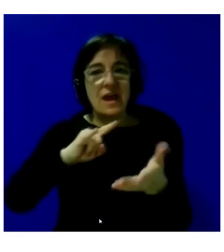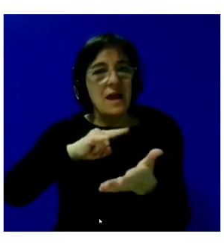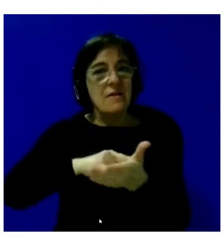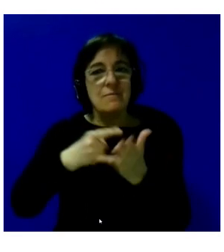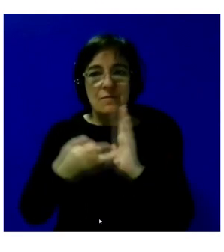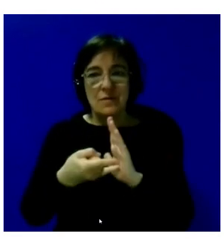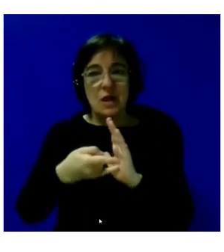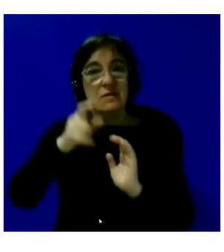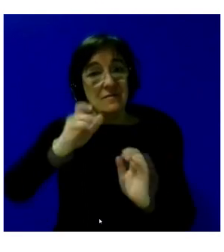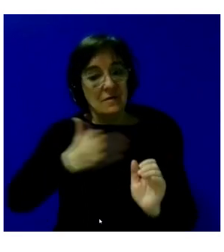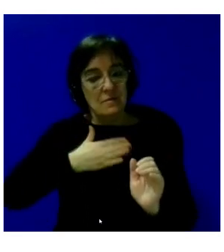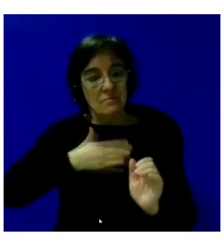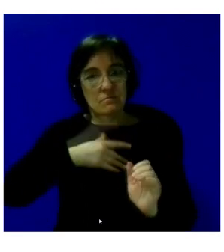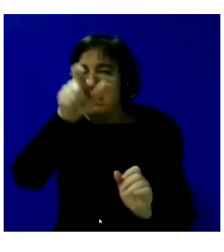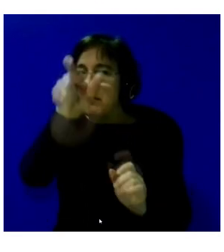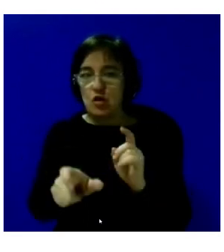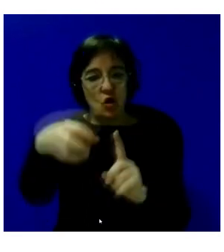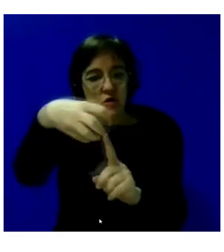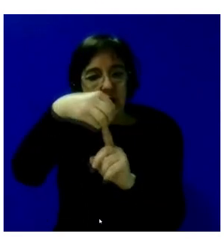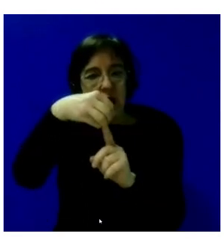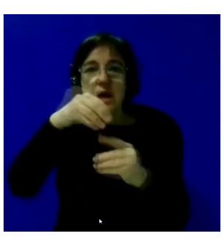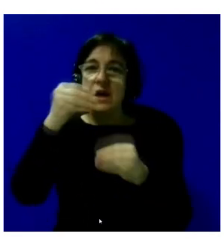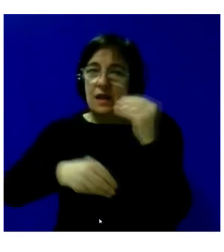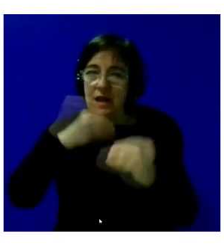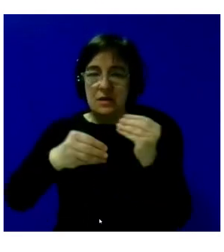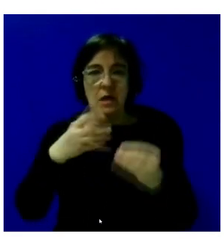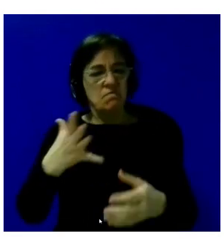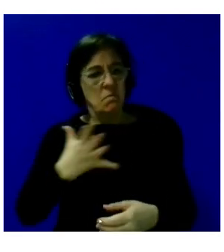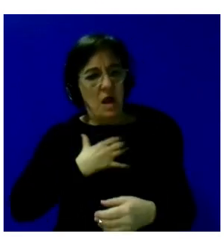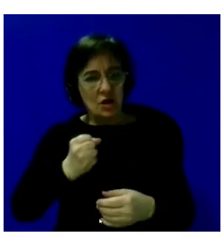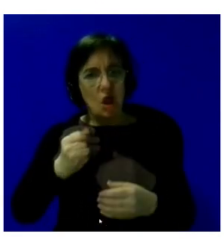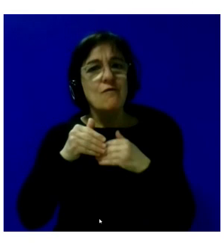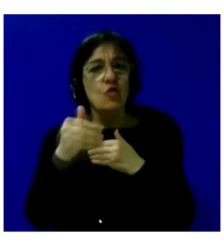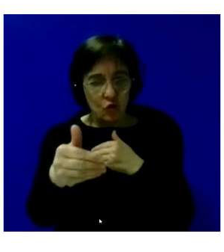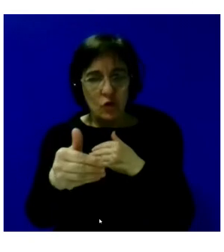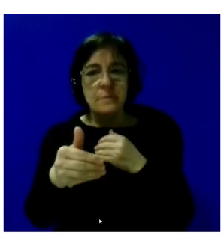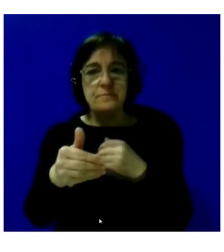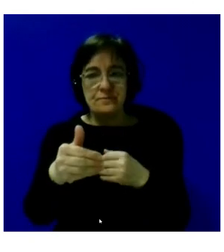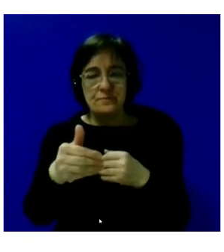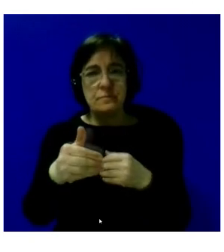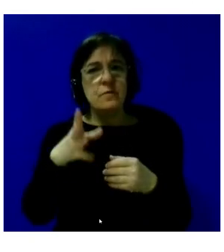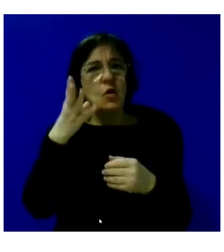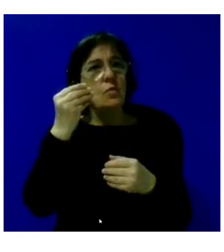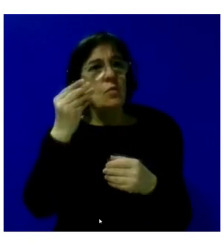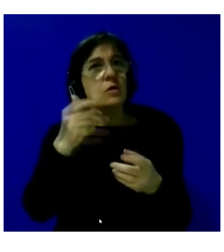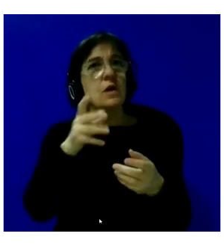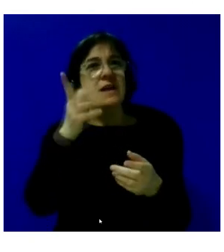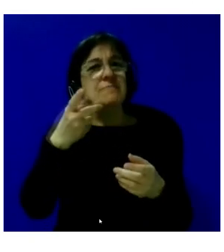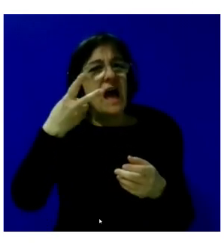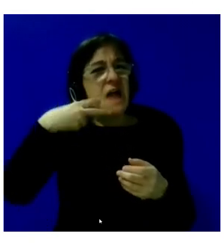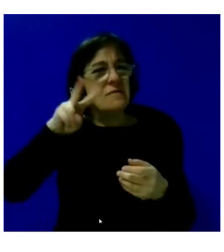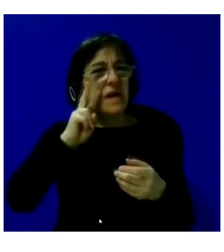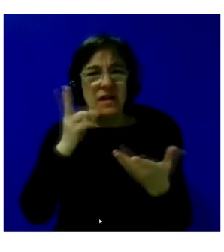son las propias personas que afrontan con valentía su futuro y que han tenido muy pocas experiencias